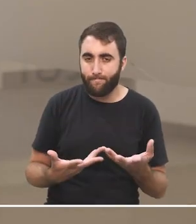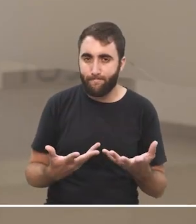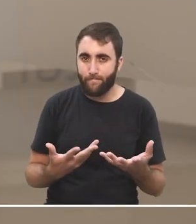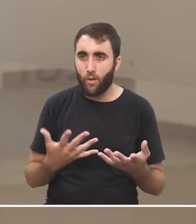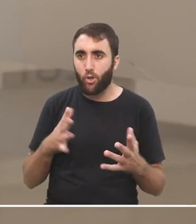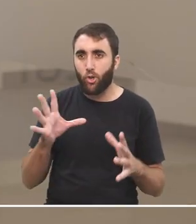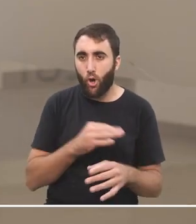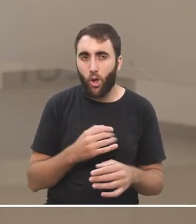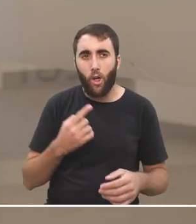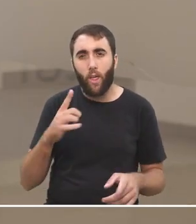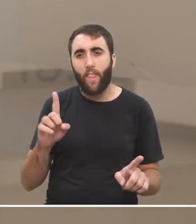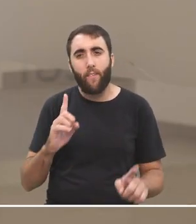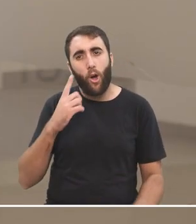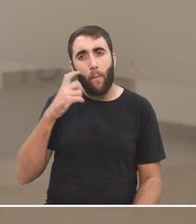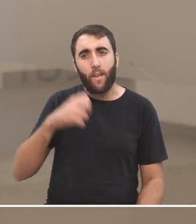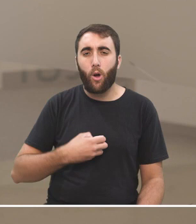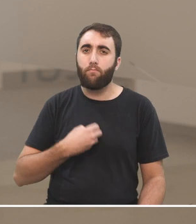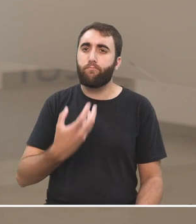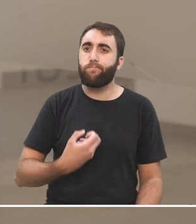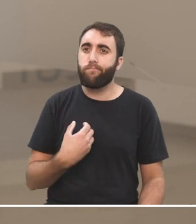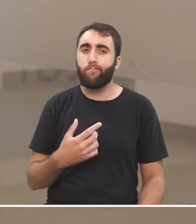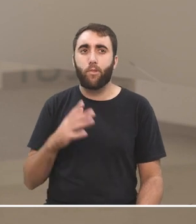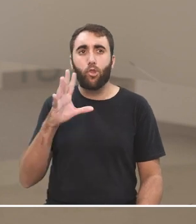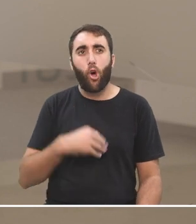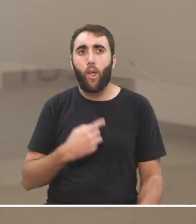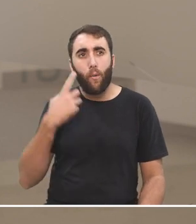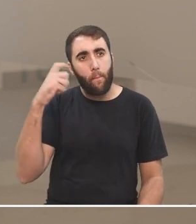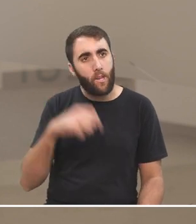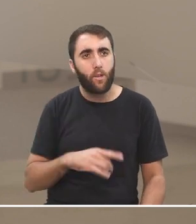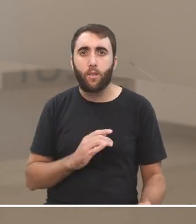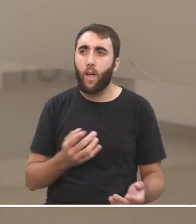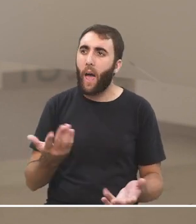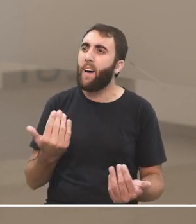todo el mundo tiene que decir lo que opina todo el mundo tiene que tener opinión sobre todo también